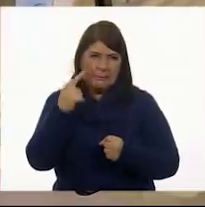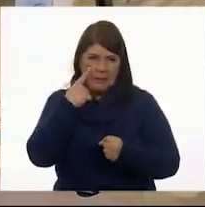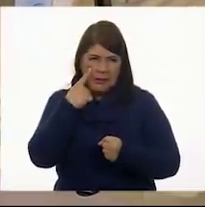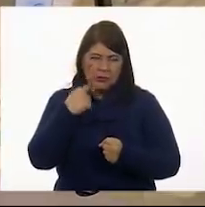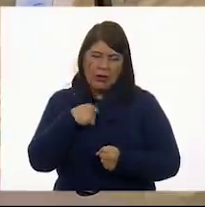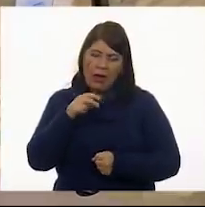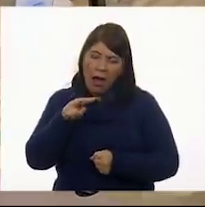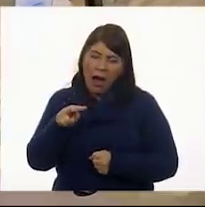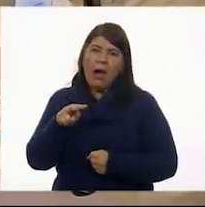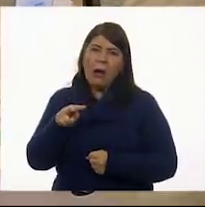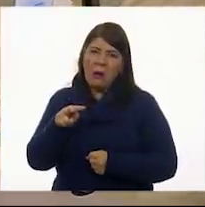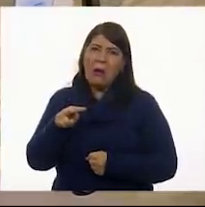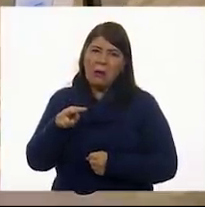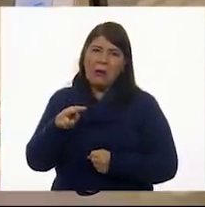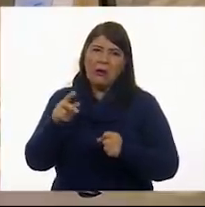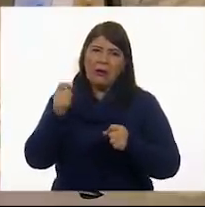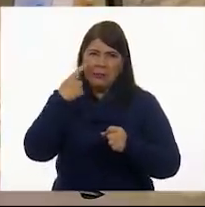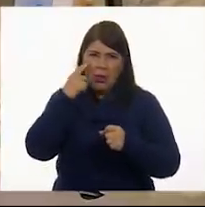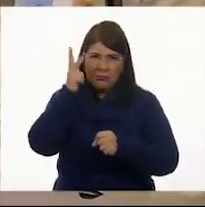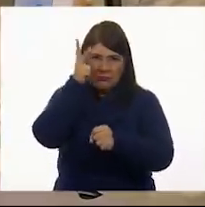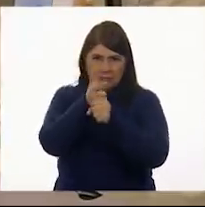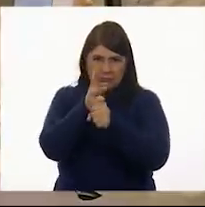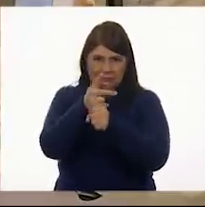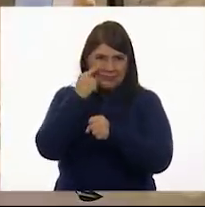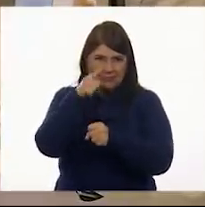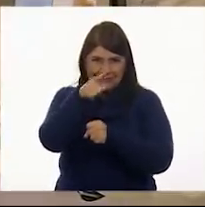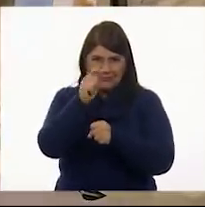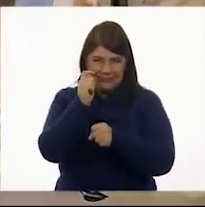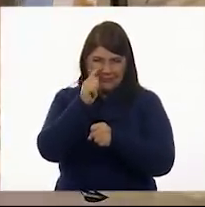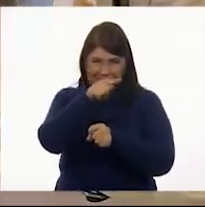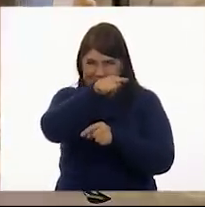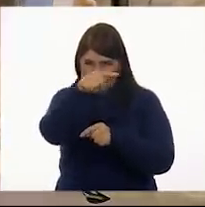lo estoy apreciando en cámara, como lo ven allá en sus casas.